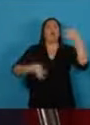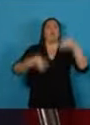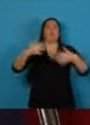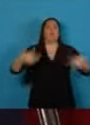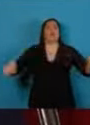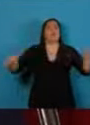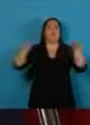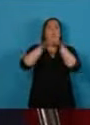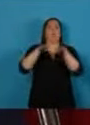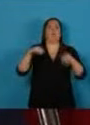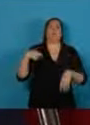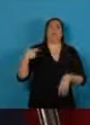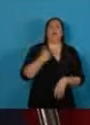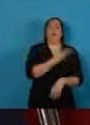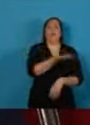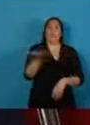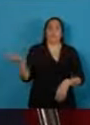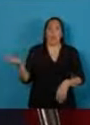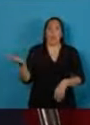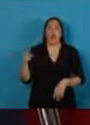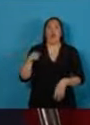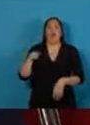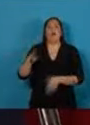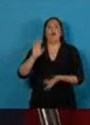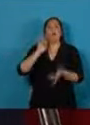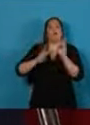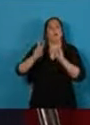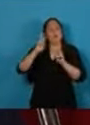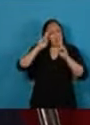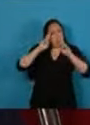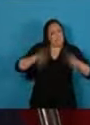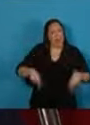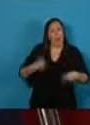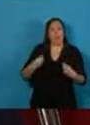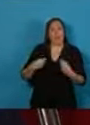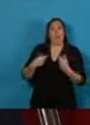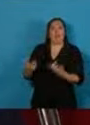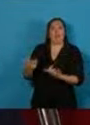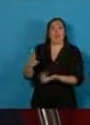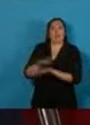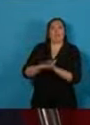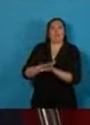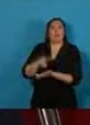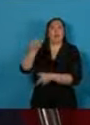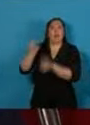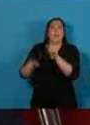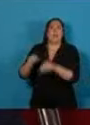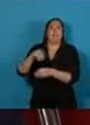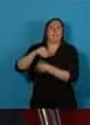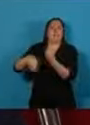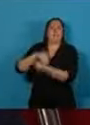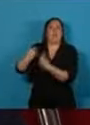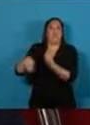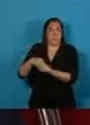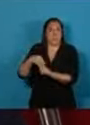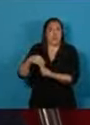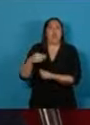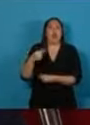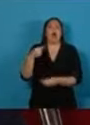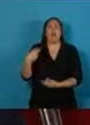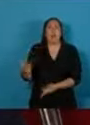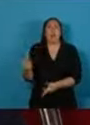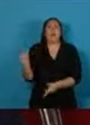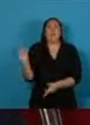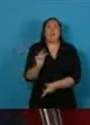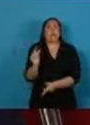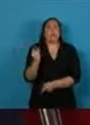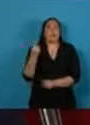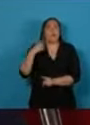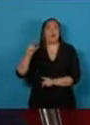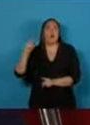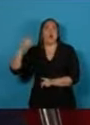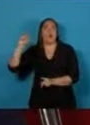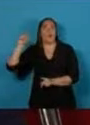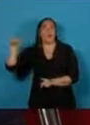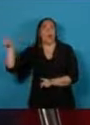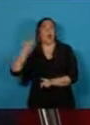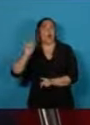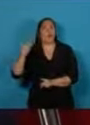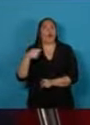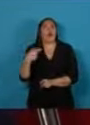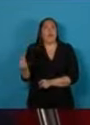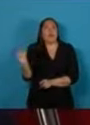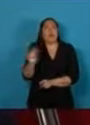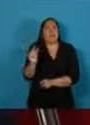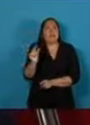familiares. Por eso vamos a implementar un sistema masivo de créditos no bancarios. Que brinde préstamos a tasas